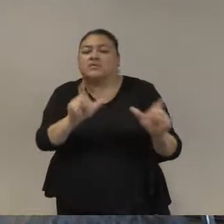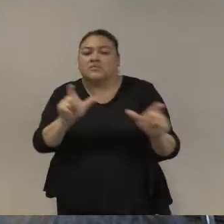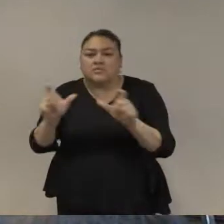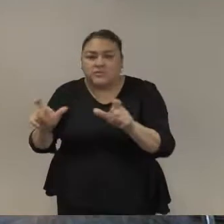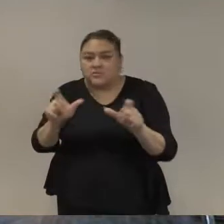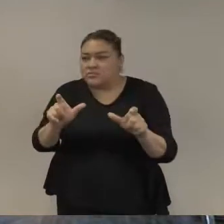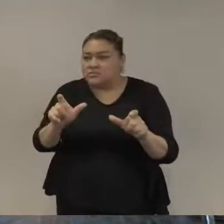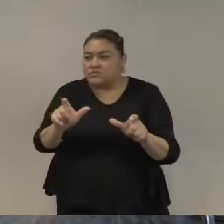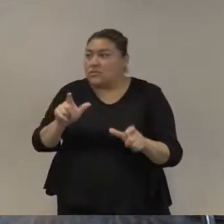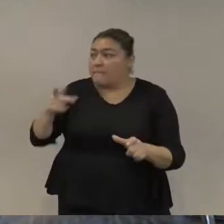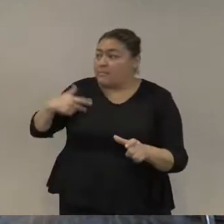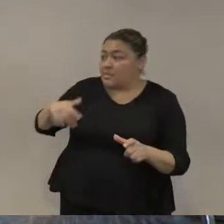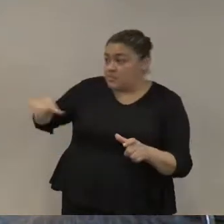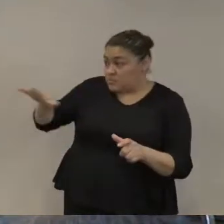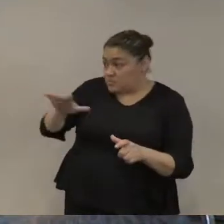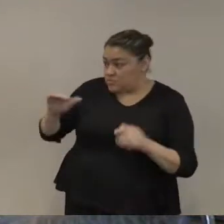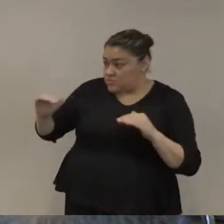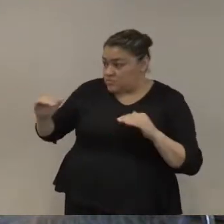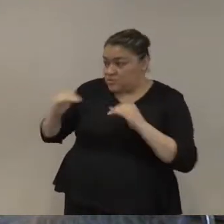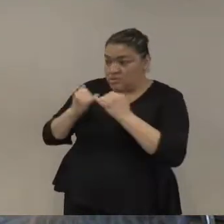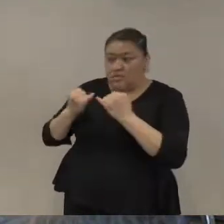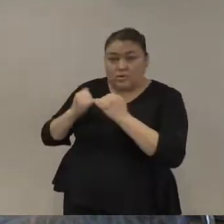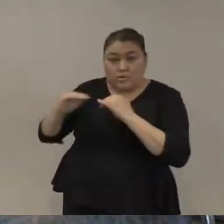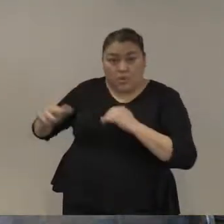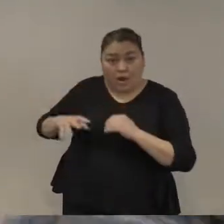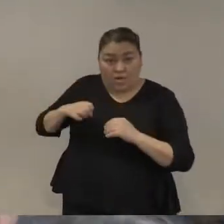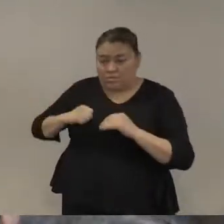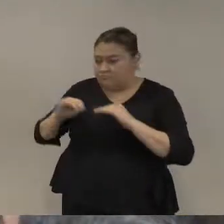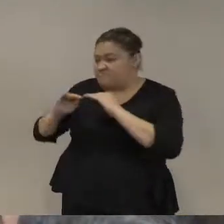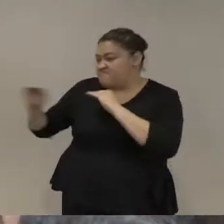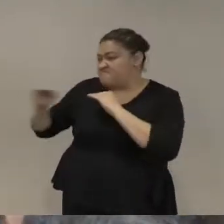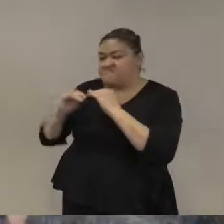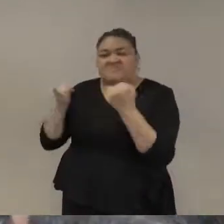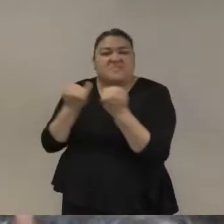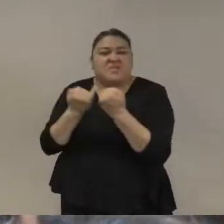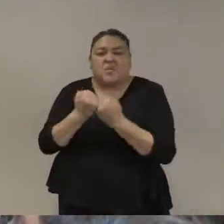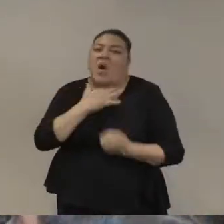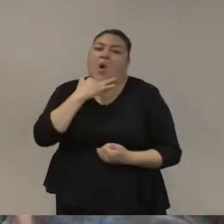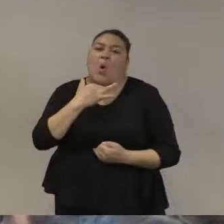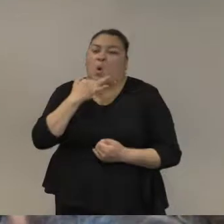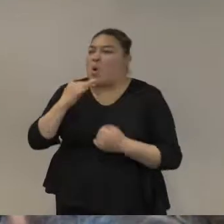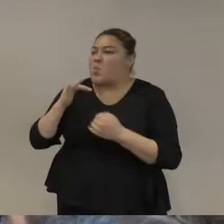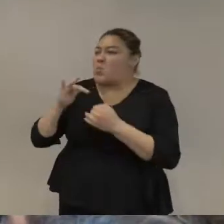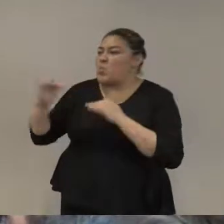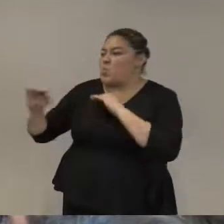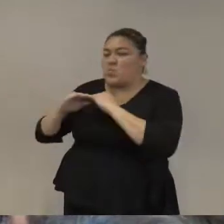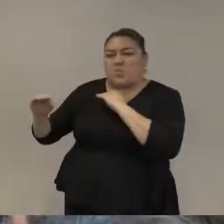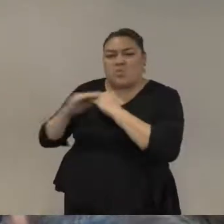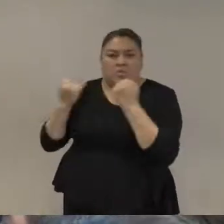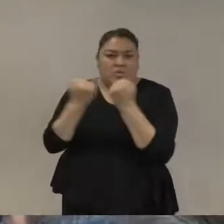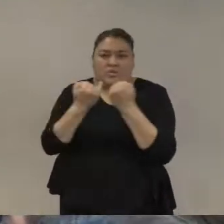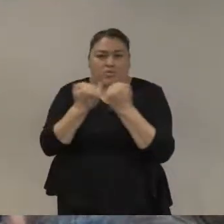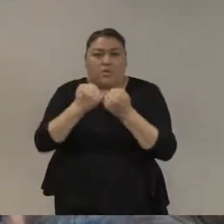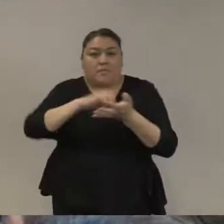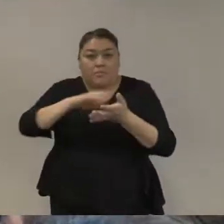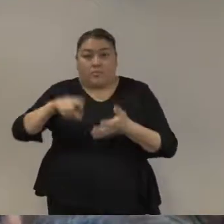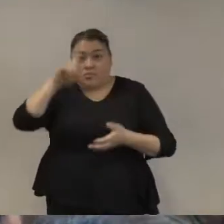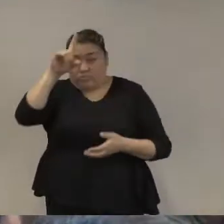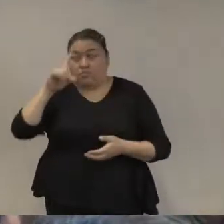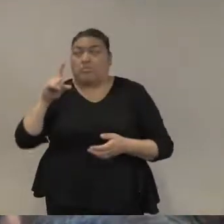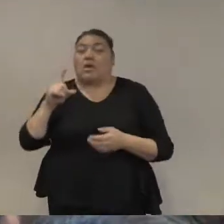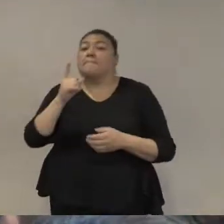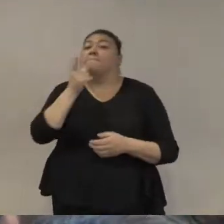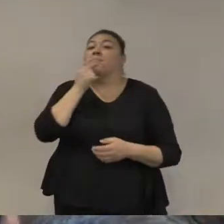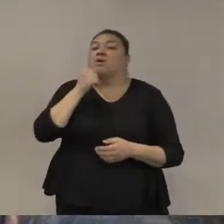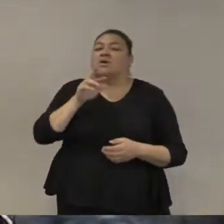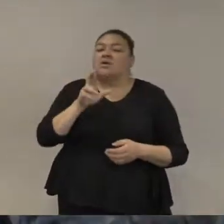los policías civiles. Es difícil cometer más abusos ahora que la policía militar de Río Janeiro, por ejemplo. y